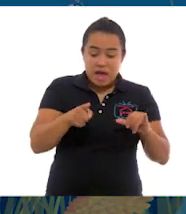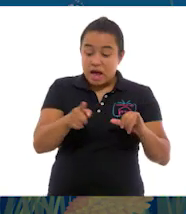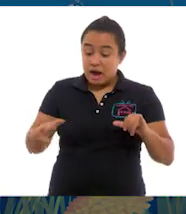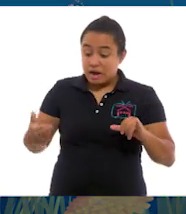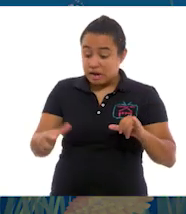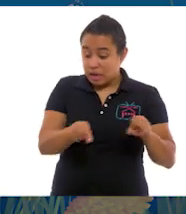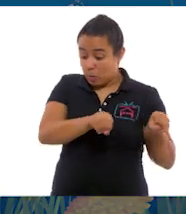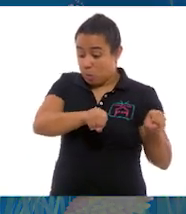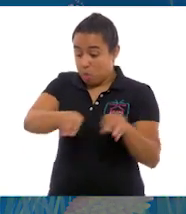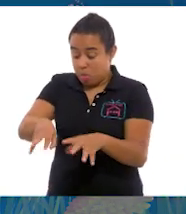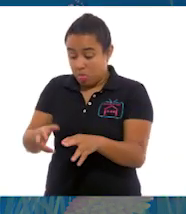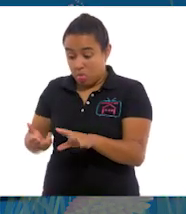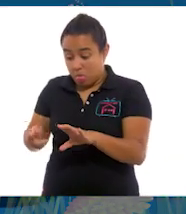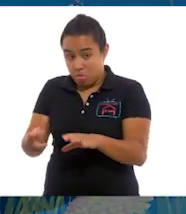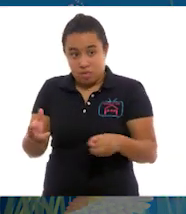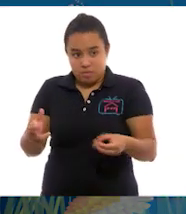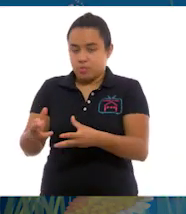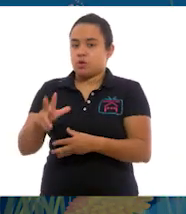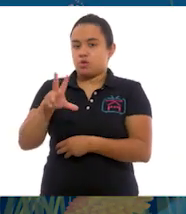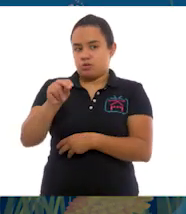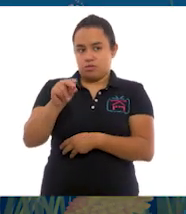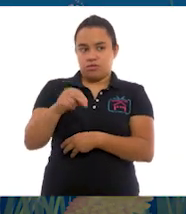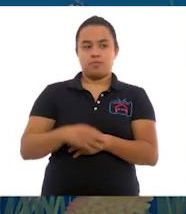ríos y lagos. La vamos a colgar.